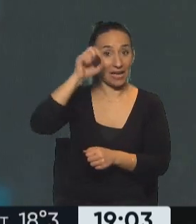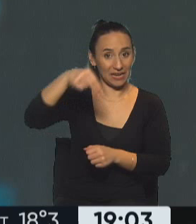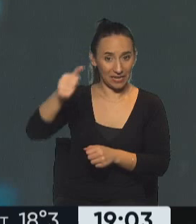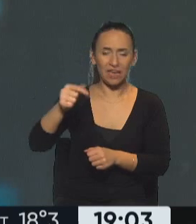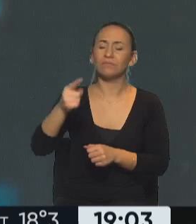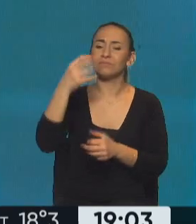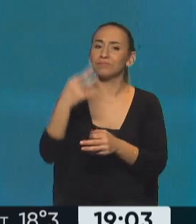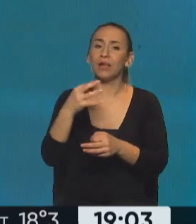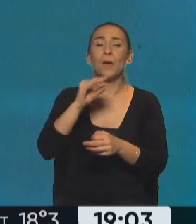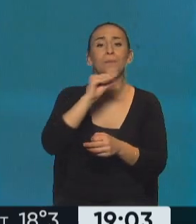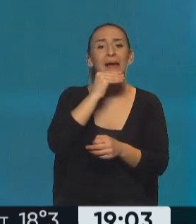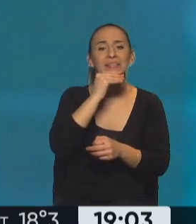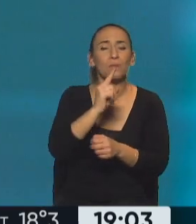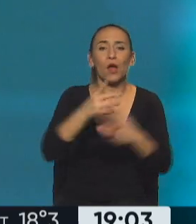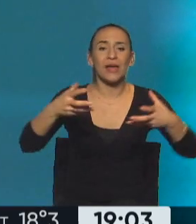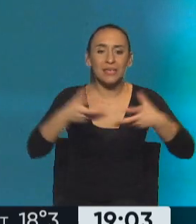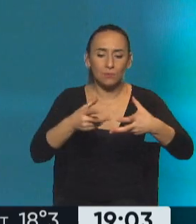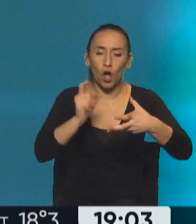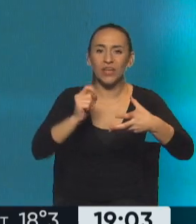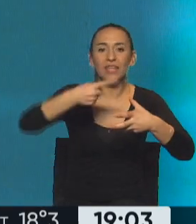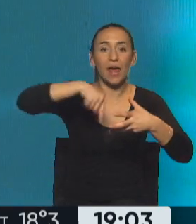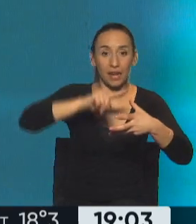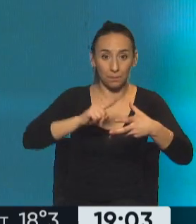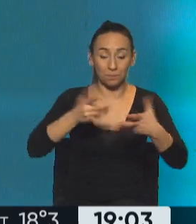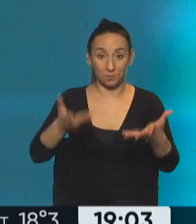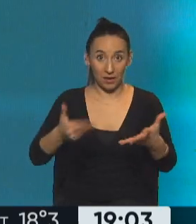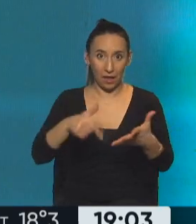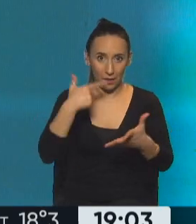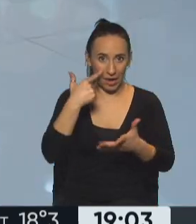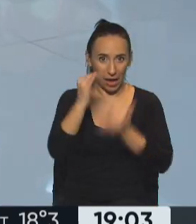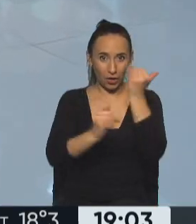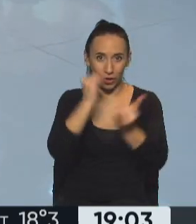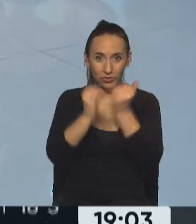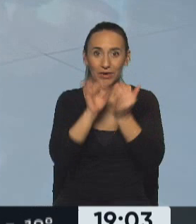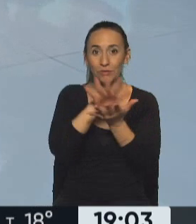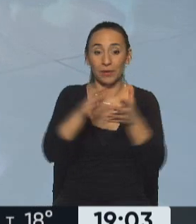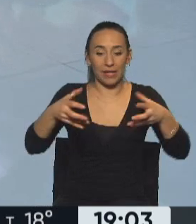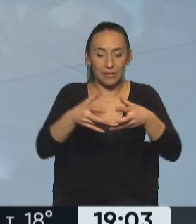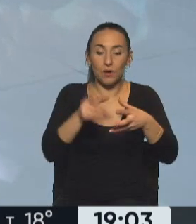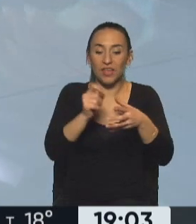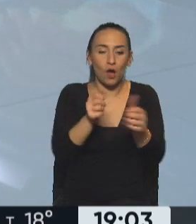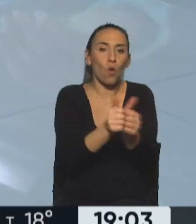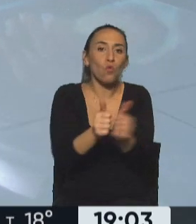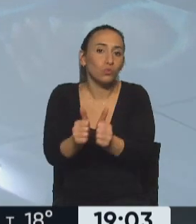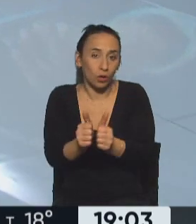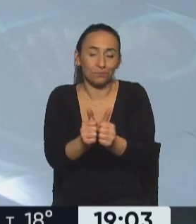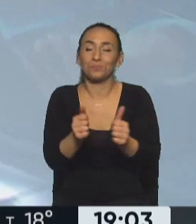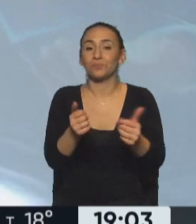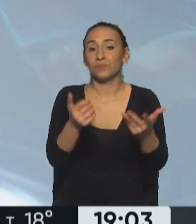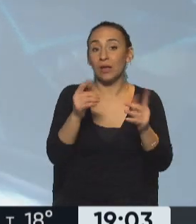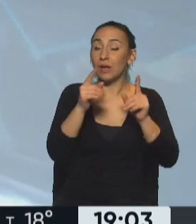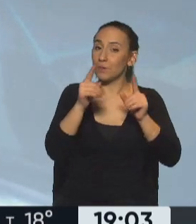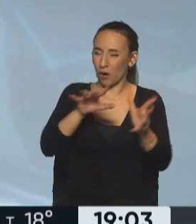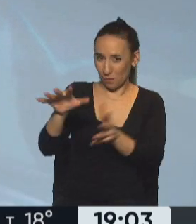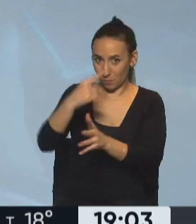Sergio Massa. Exactamente, Fili, vamos a estar hablando de quién acompaña a Sergio Massa, pero antes de eso, la reacción de los mercados frente